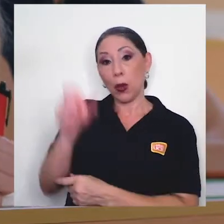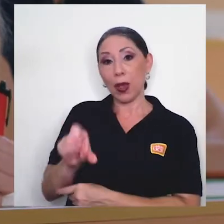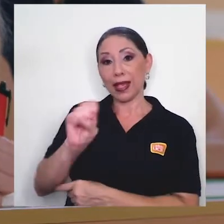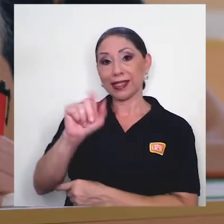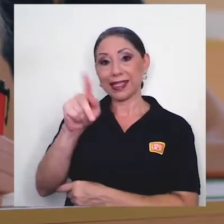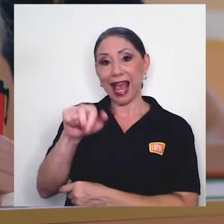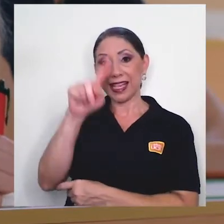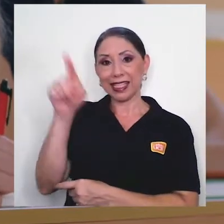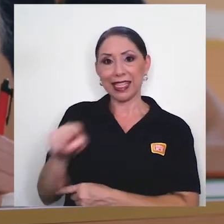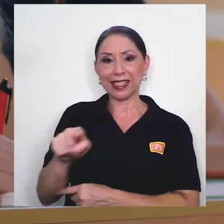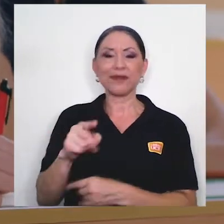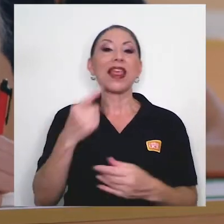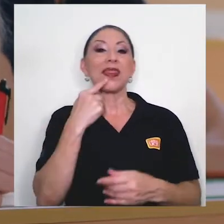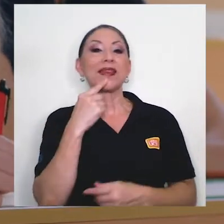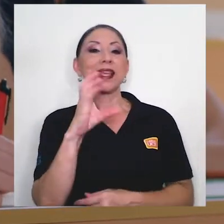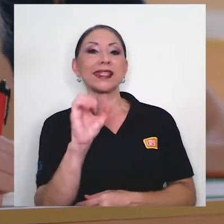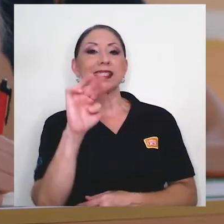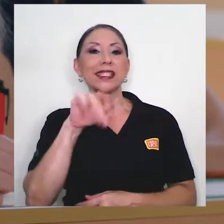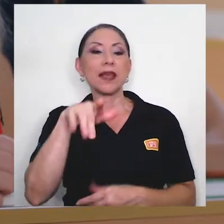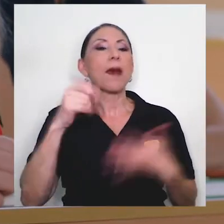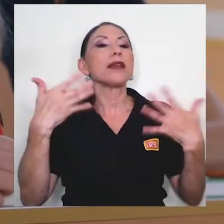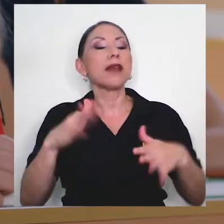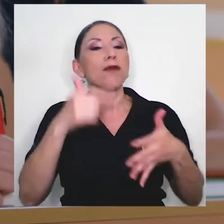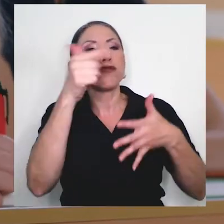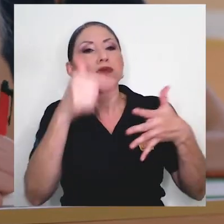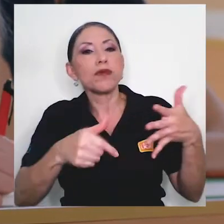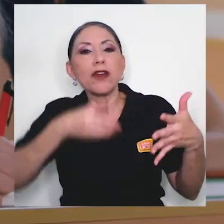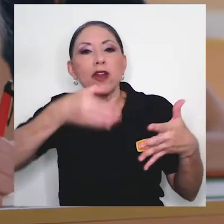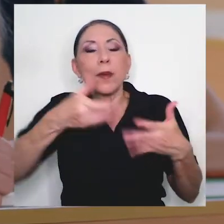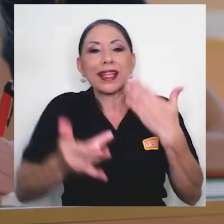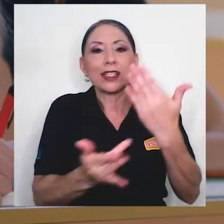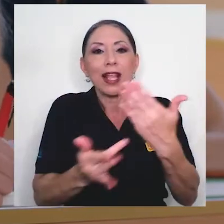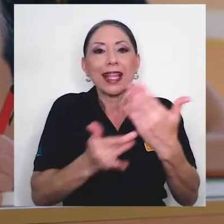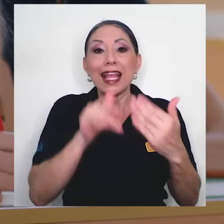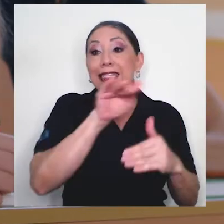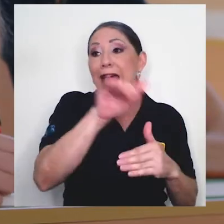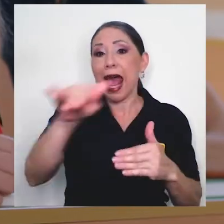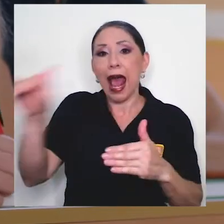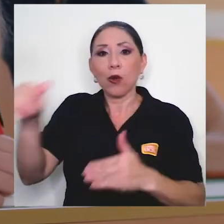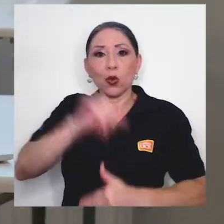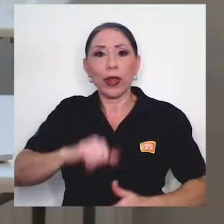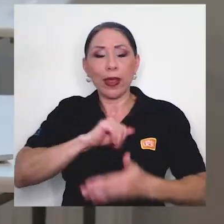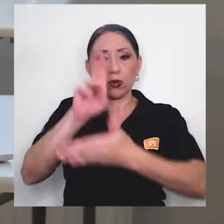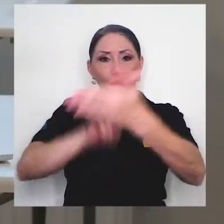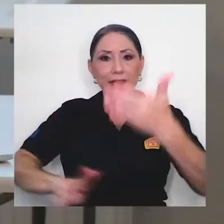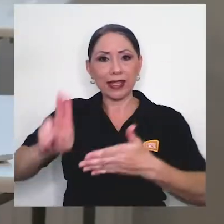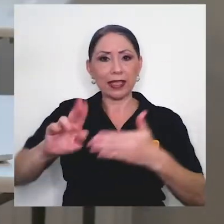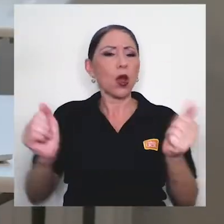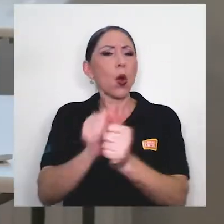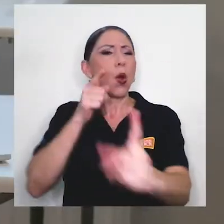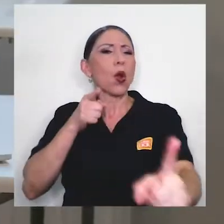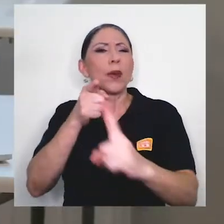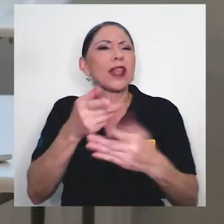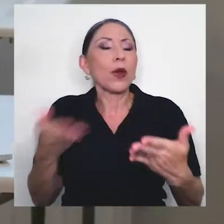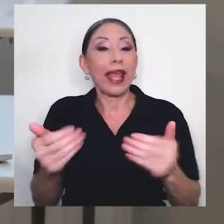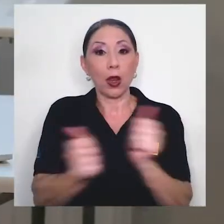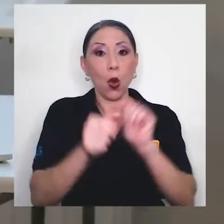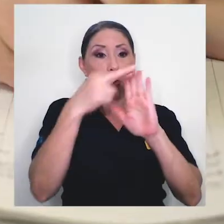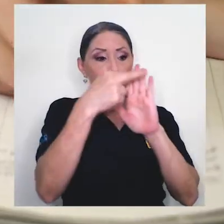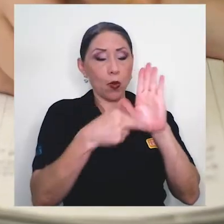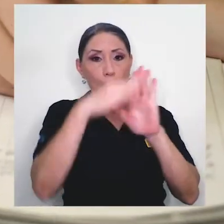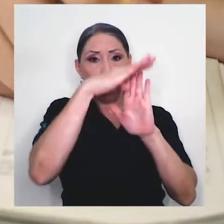Sánchez, el SIMPA ha brindado recomendaciones técnicas a las autoridades universitarias con el objetivo de que, con los